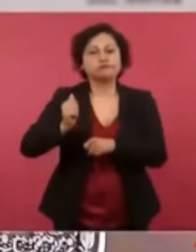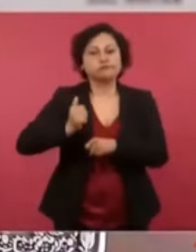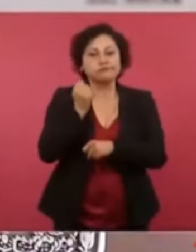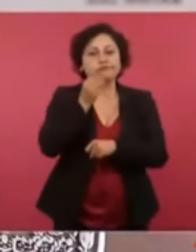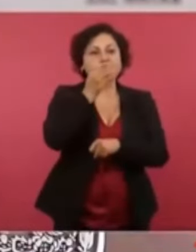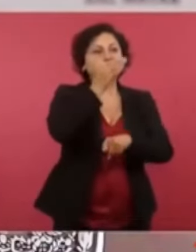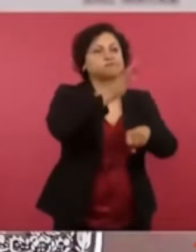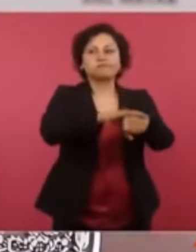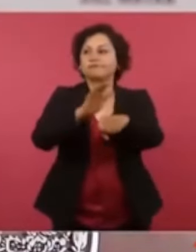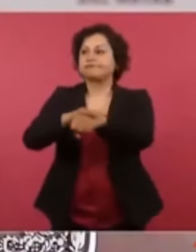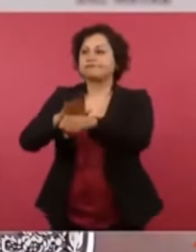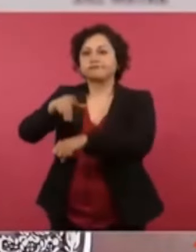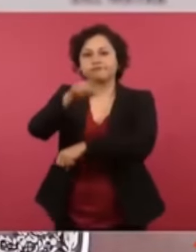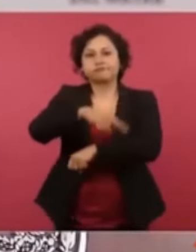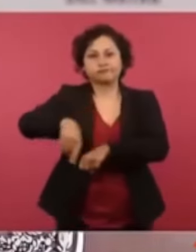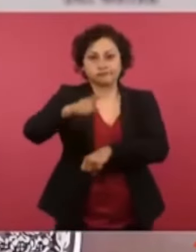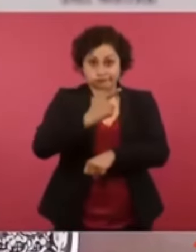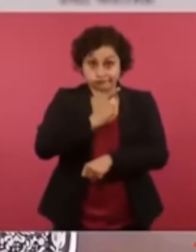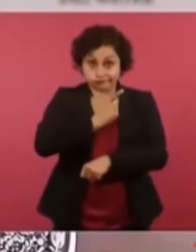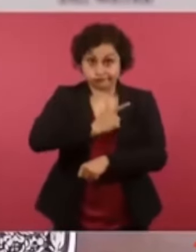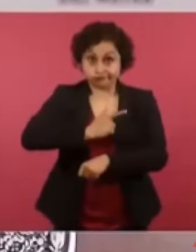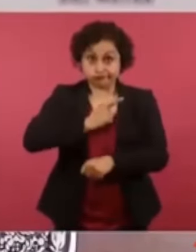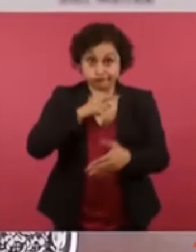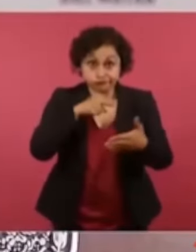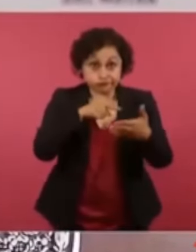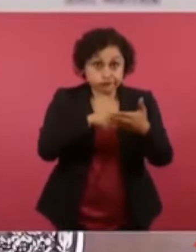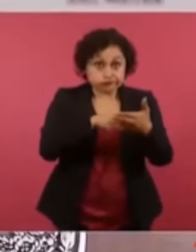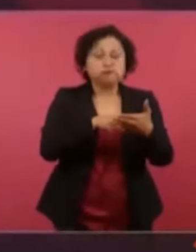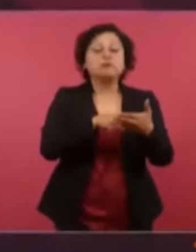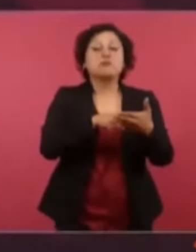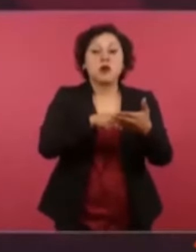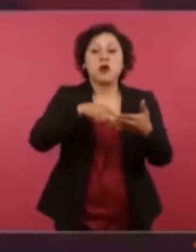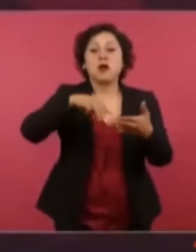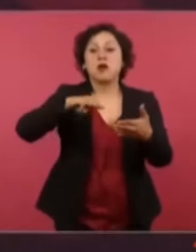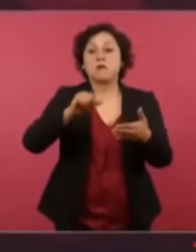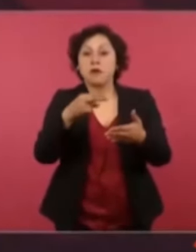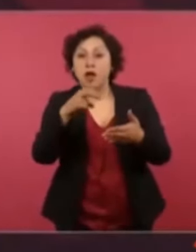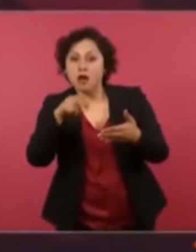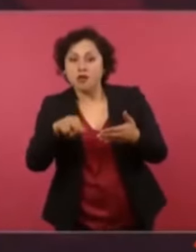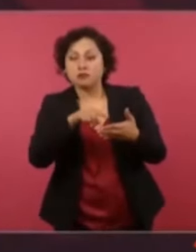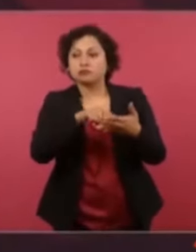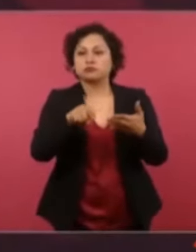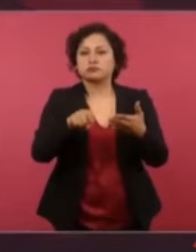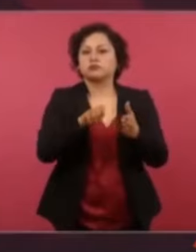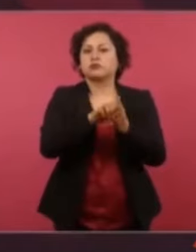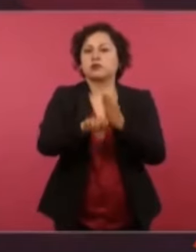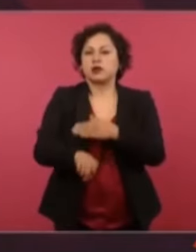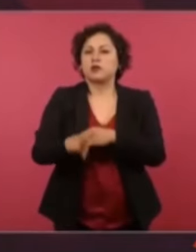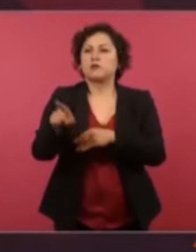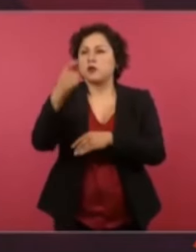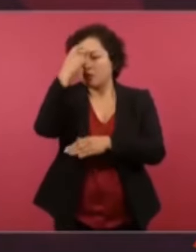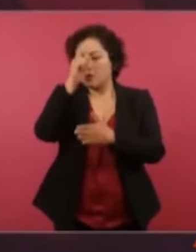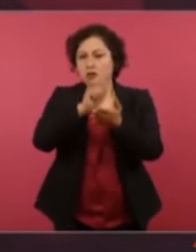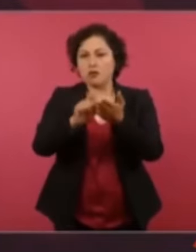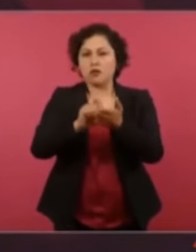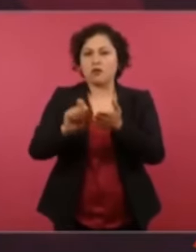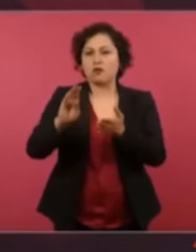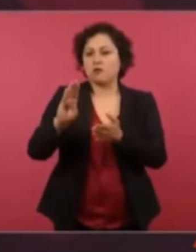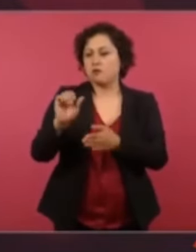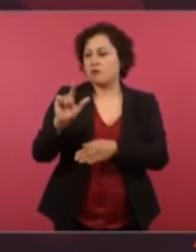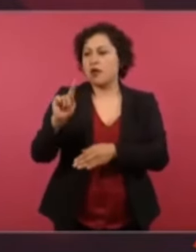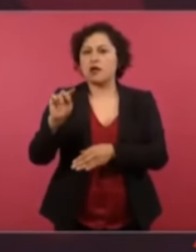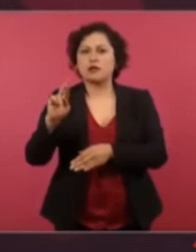por ejemplo Armando Bartra que es de los que más ha escrito sobre el